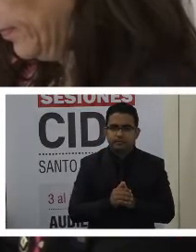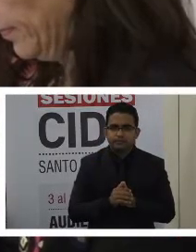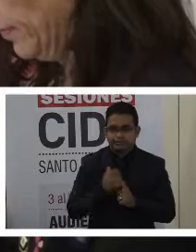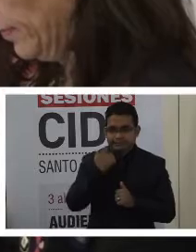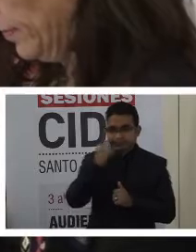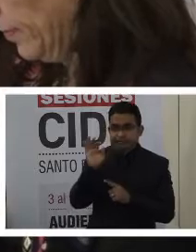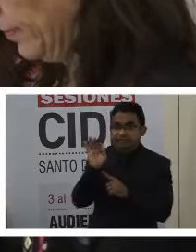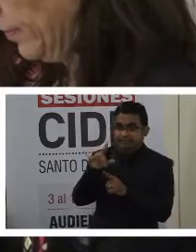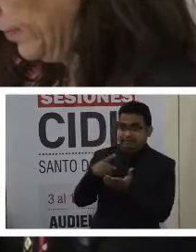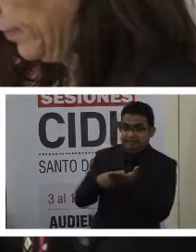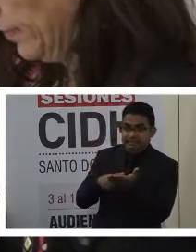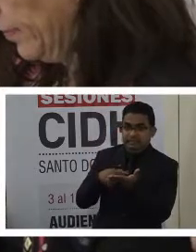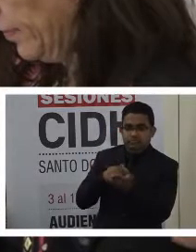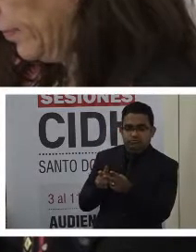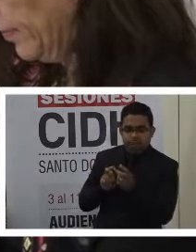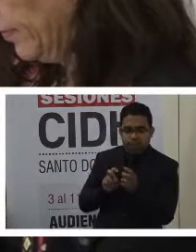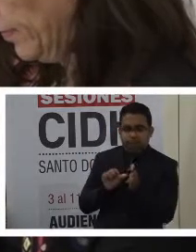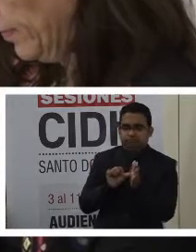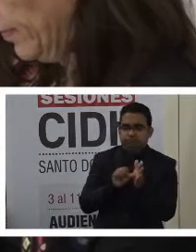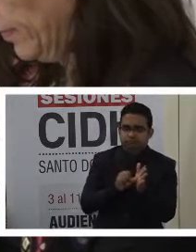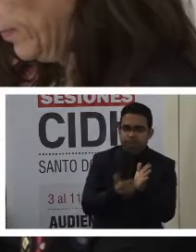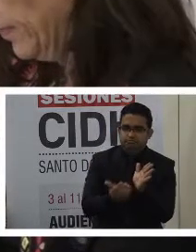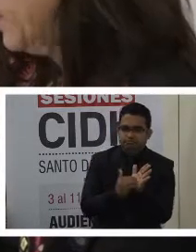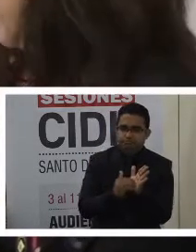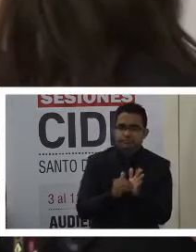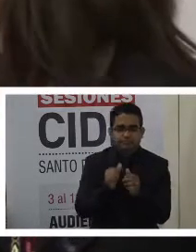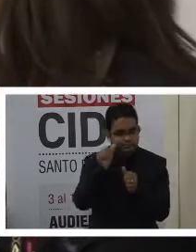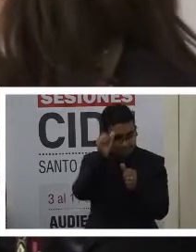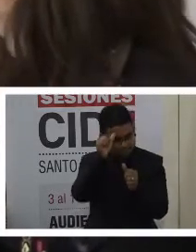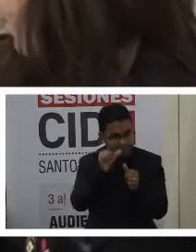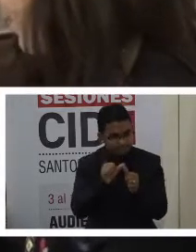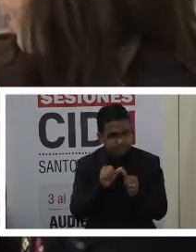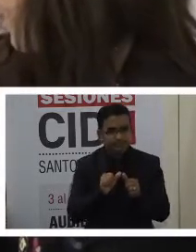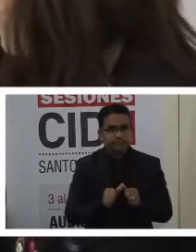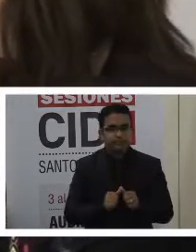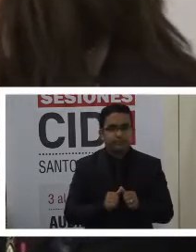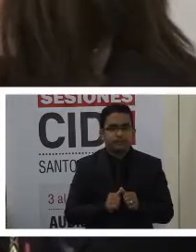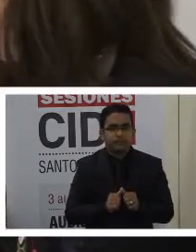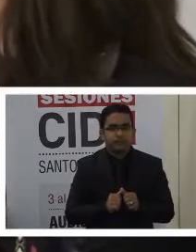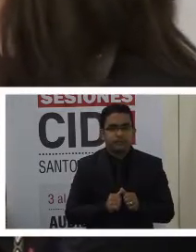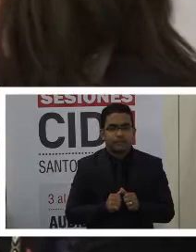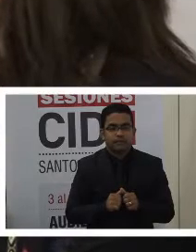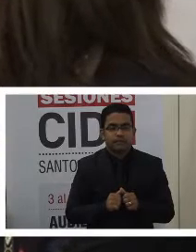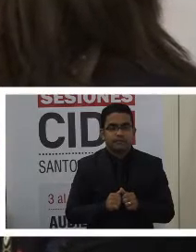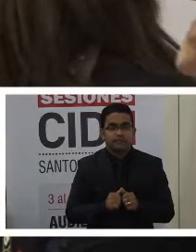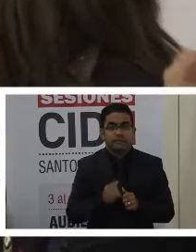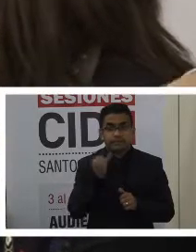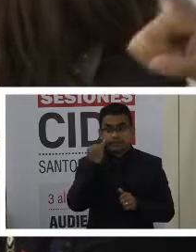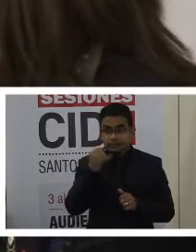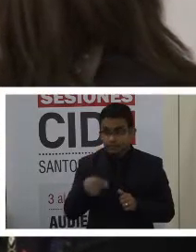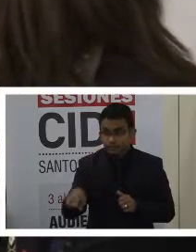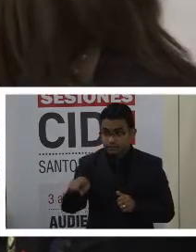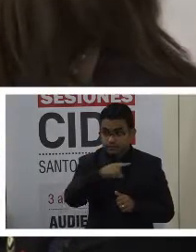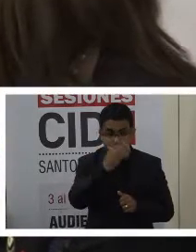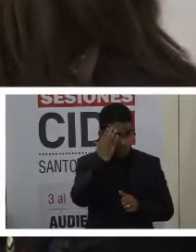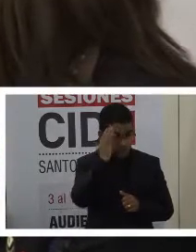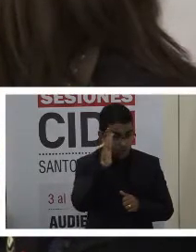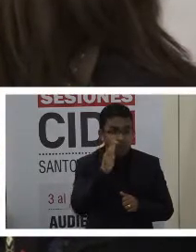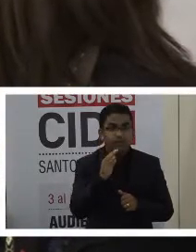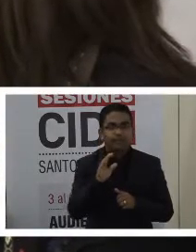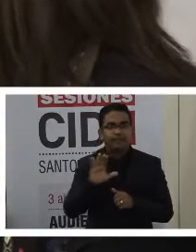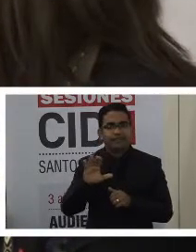mencionado, es bueno recordar o hacer de conocimiento para quienes no lo saben que la Comisión